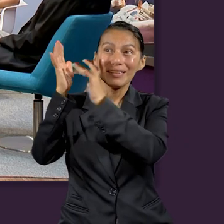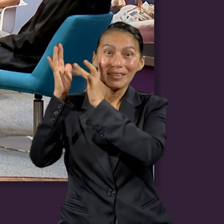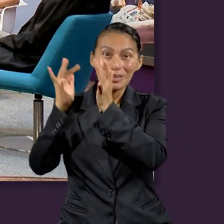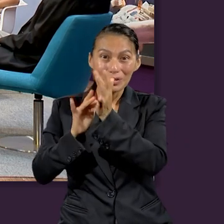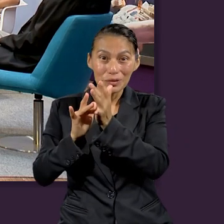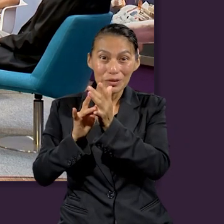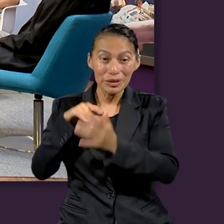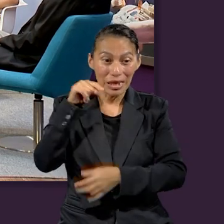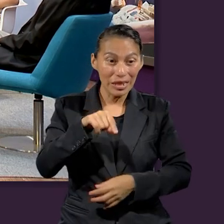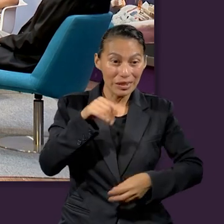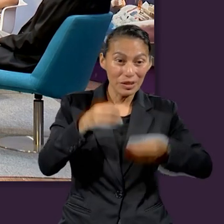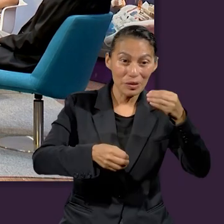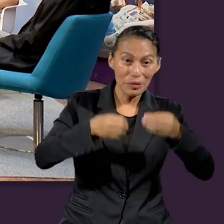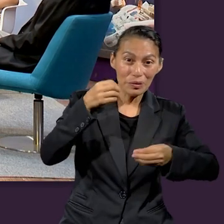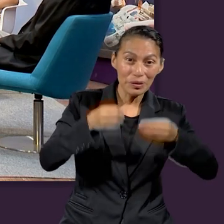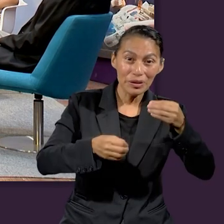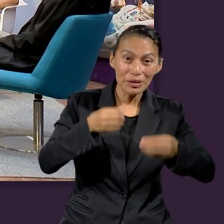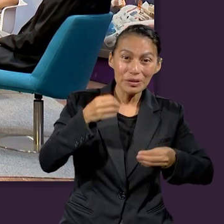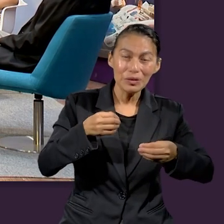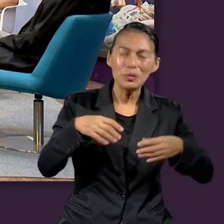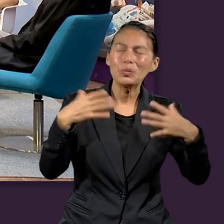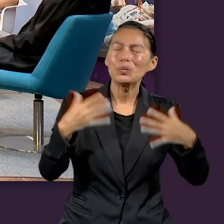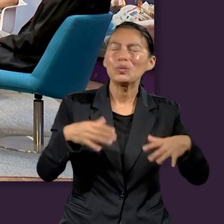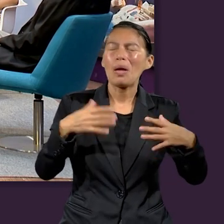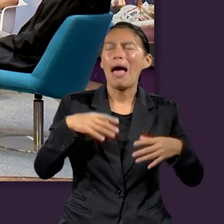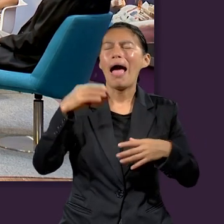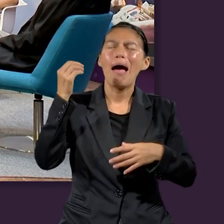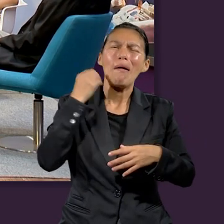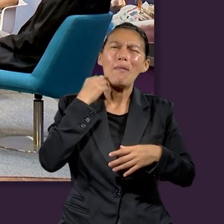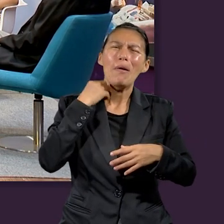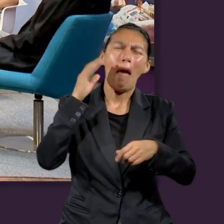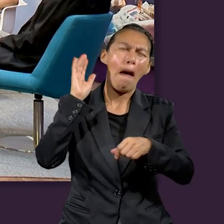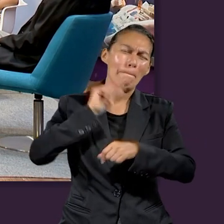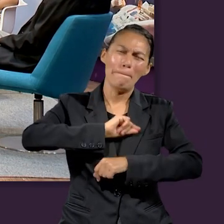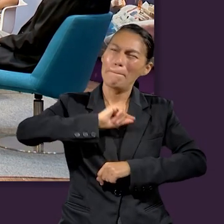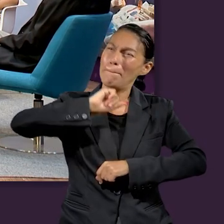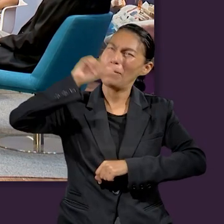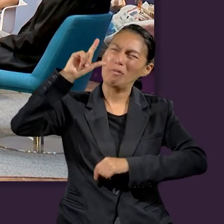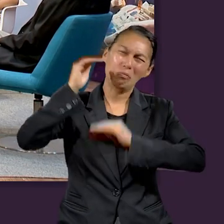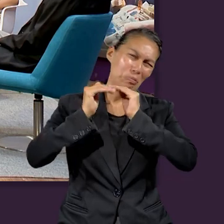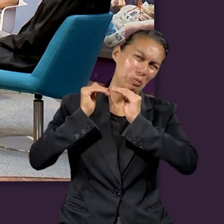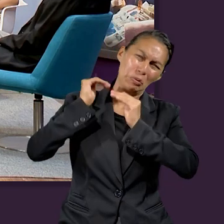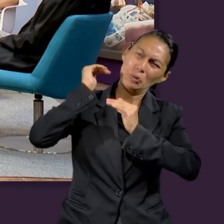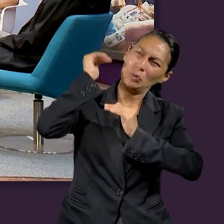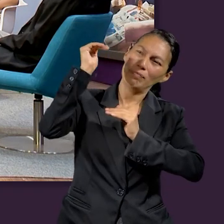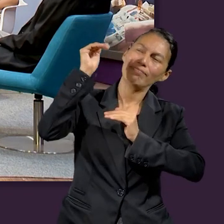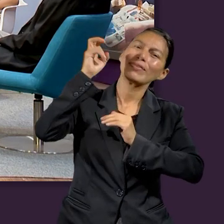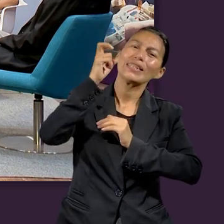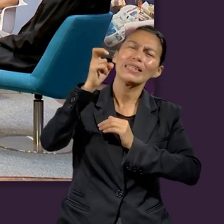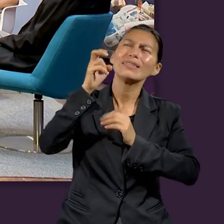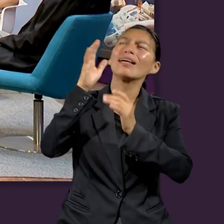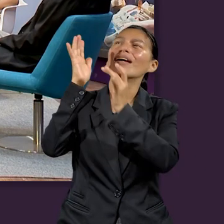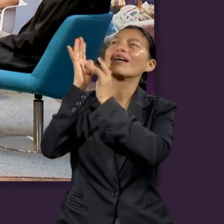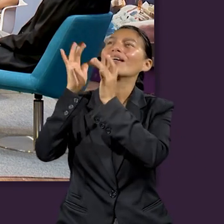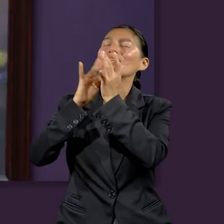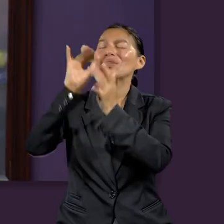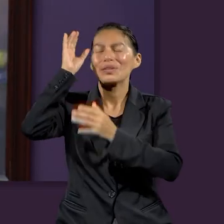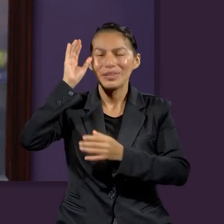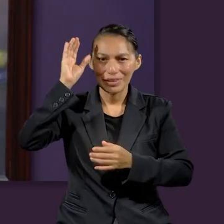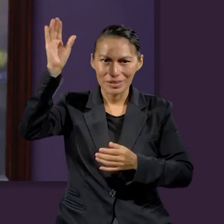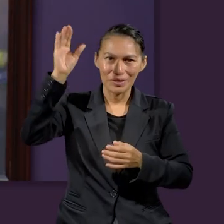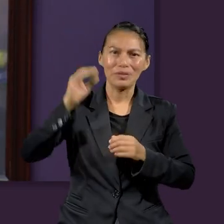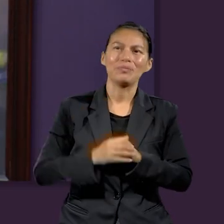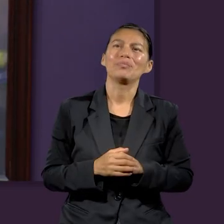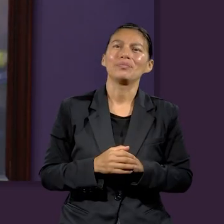en este juicio que estamos llevando existe para nosotros el abogado más importante de este mundo que es nuestro Cristo Jesús.